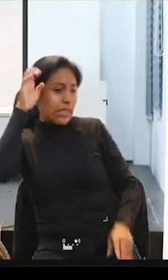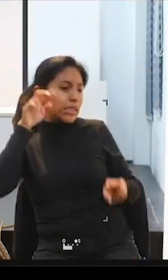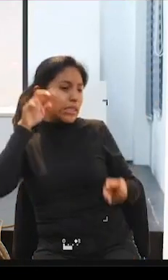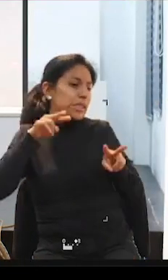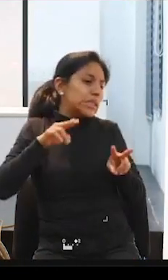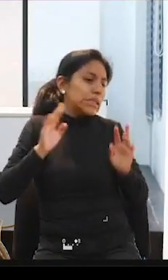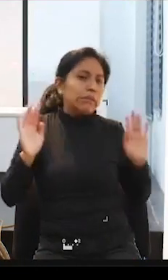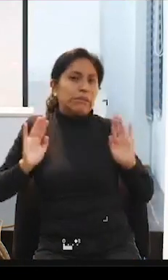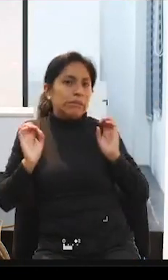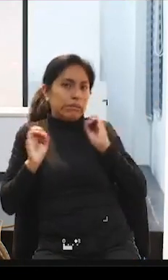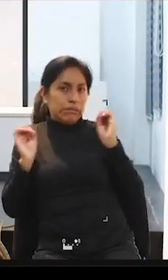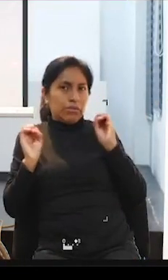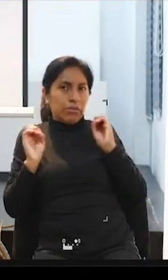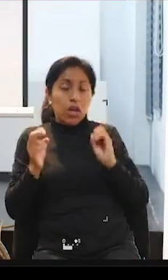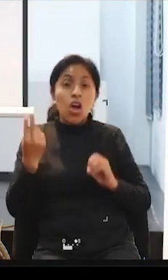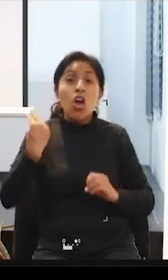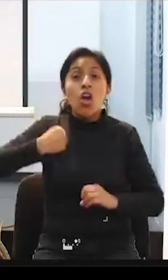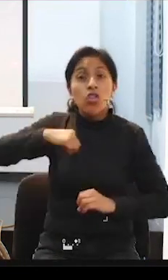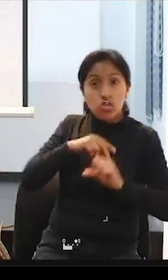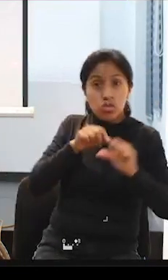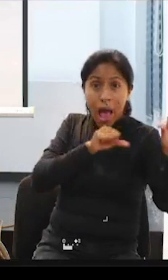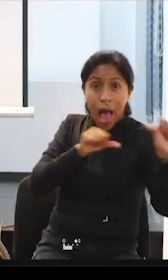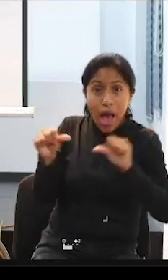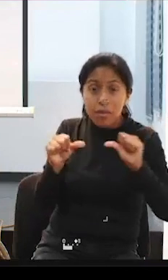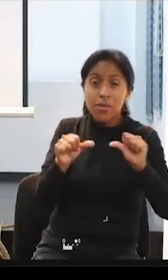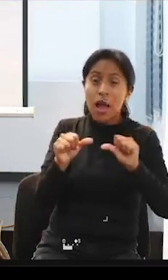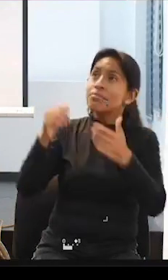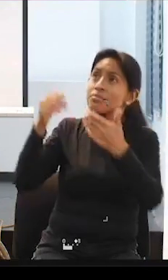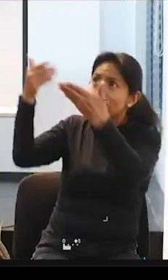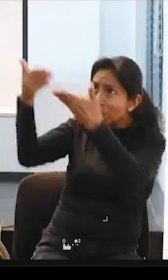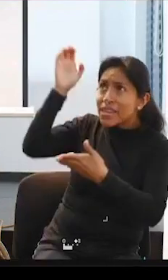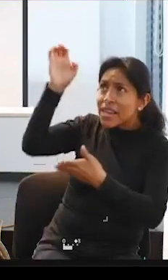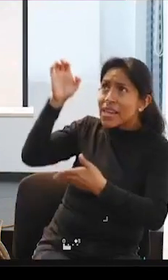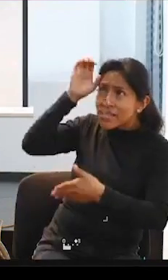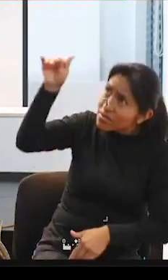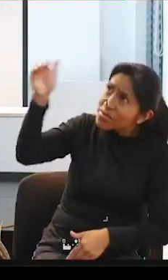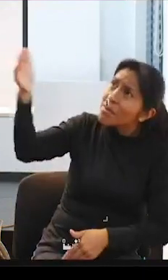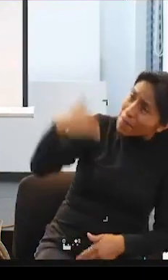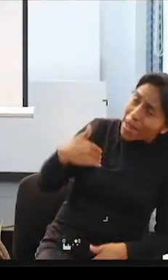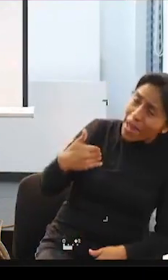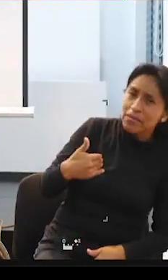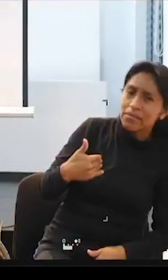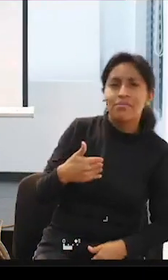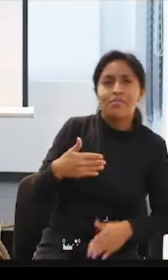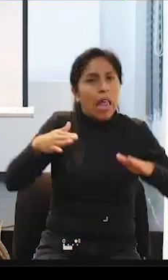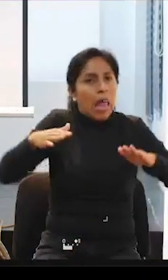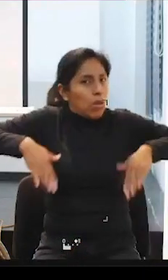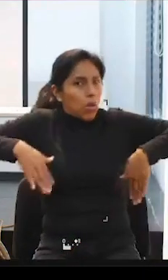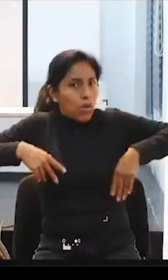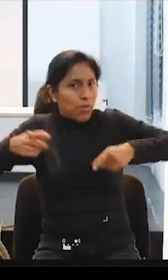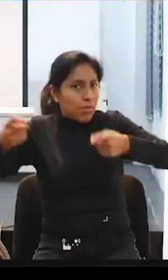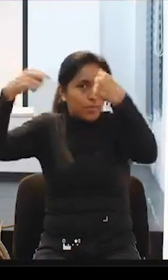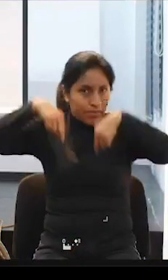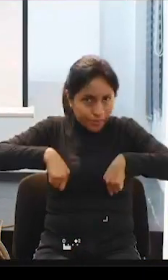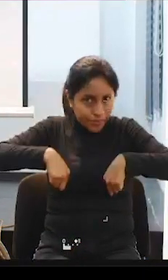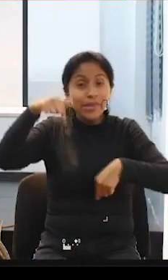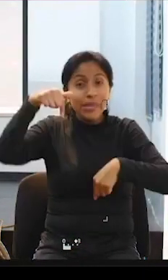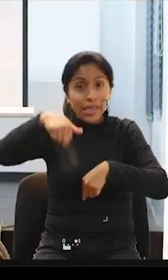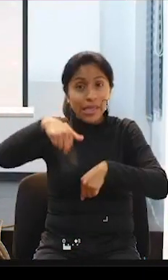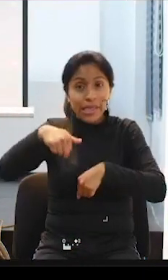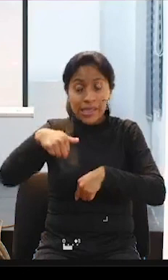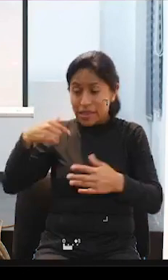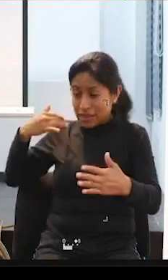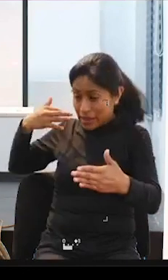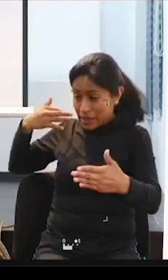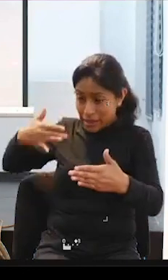que en nuestros eventos nacionales los hemos invitado. A la fecha hemos hecho cinco talleres nacionales de vida independiente en diferentes lugares,